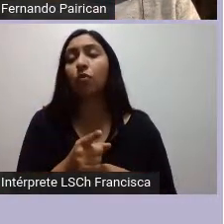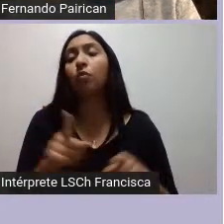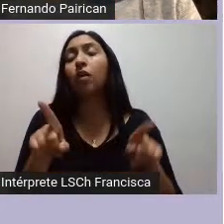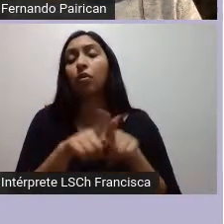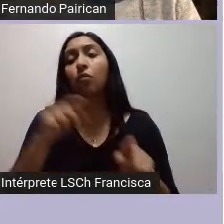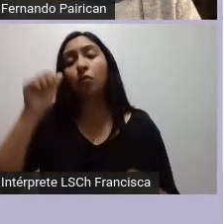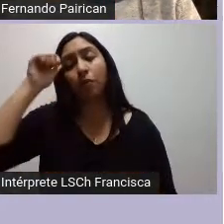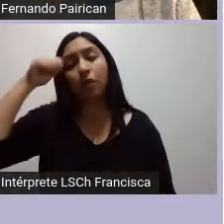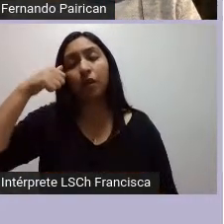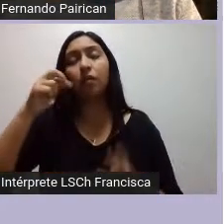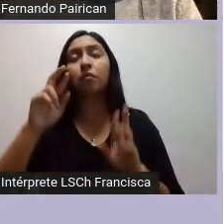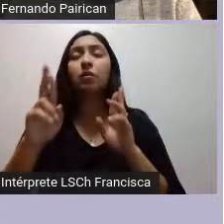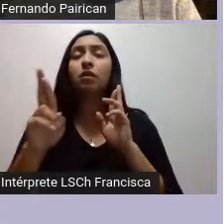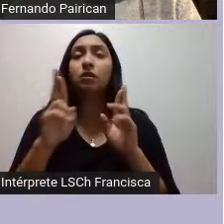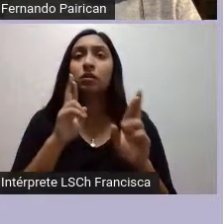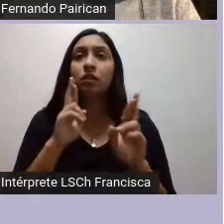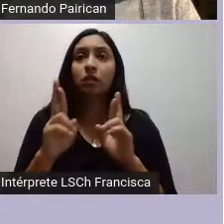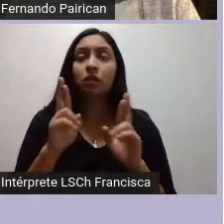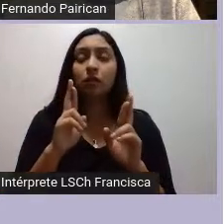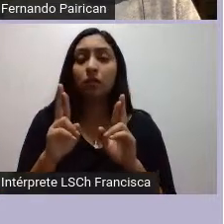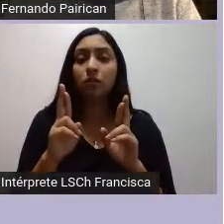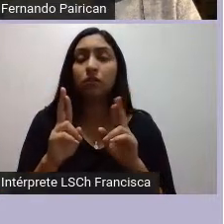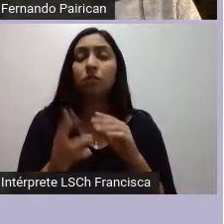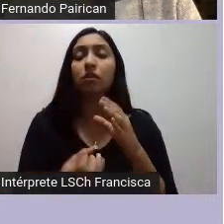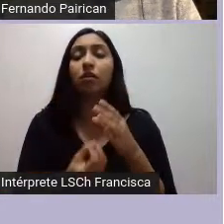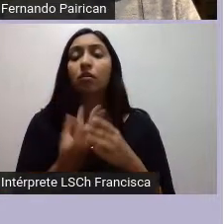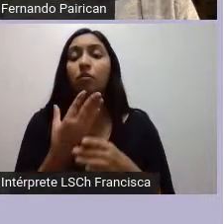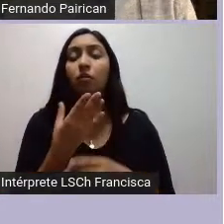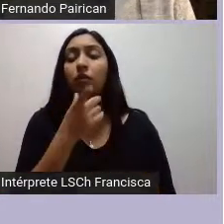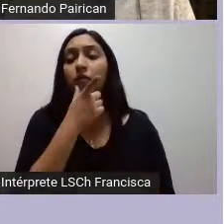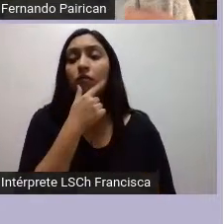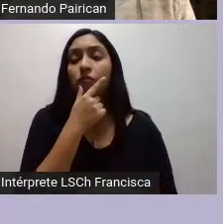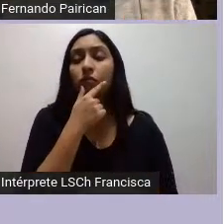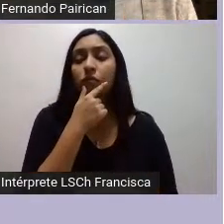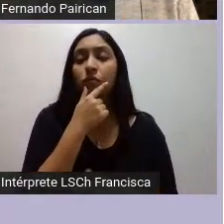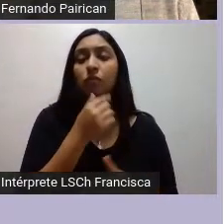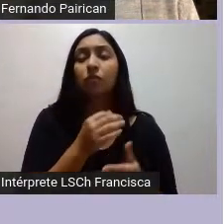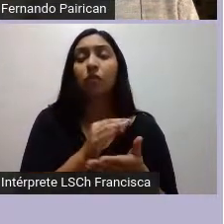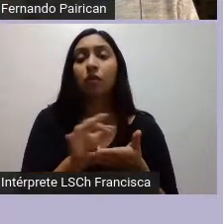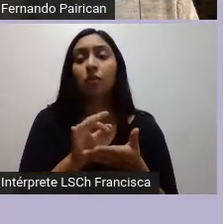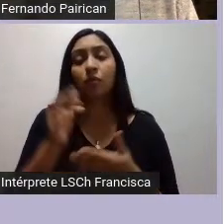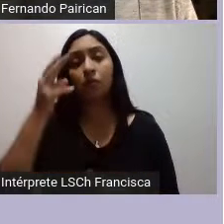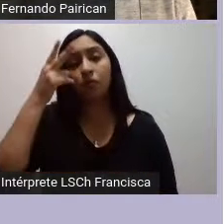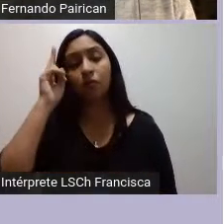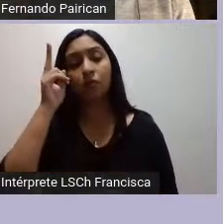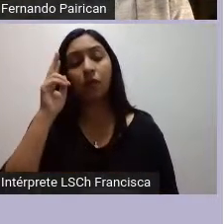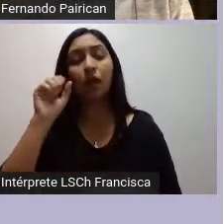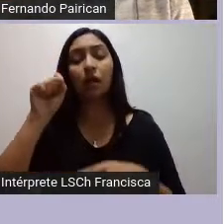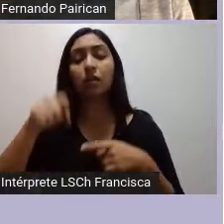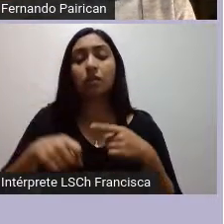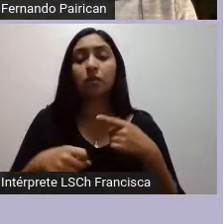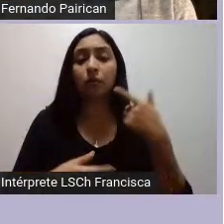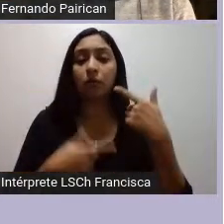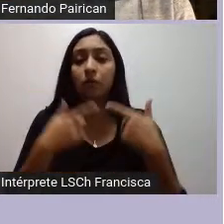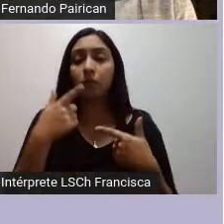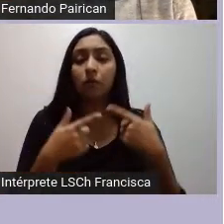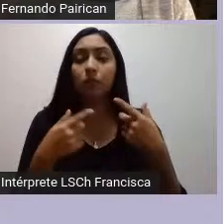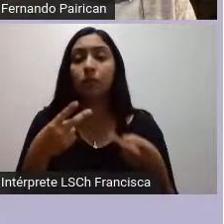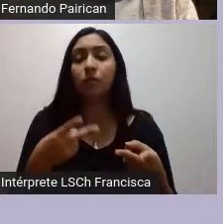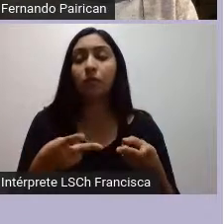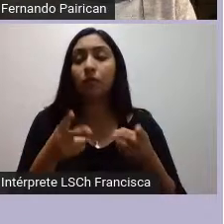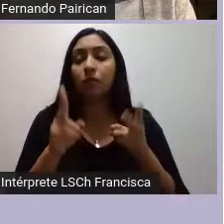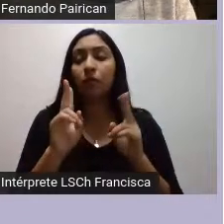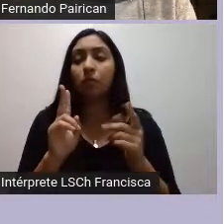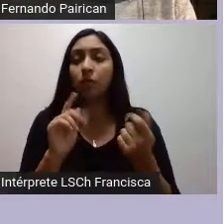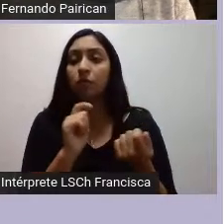este modelo generando un nuevo dilema para los pueblos originarios es decir aceptar estas políticas que de alguna manera permiten revertir un